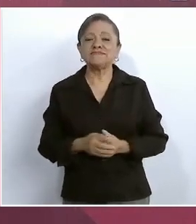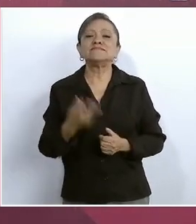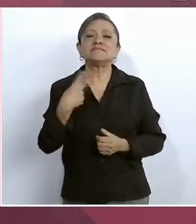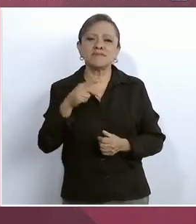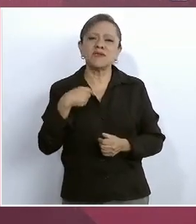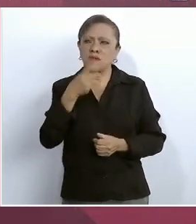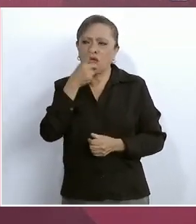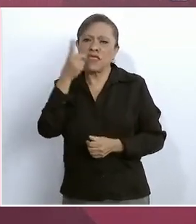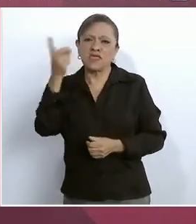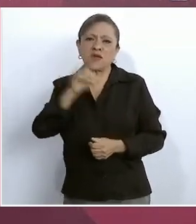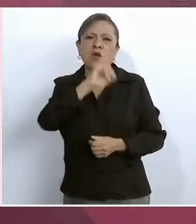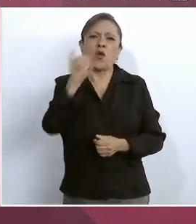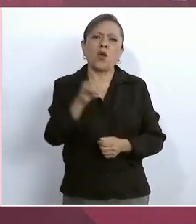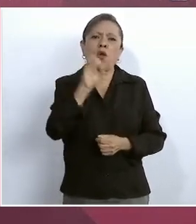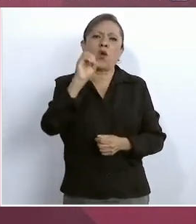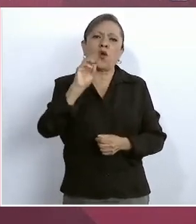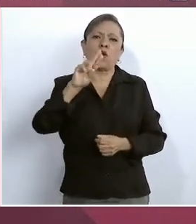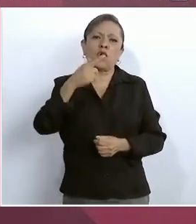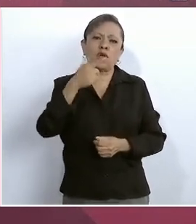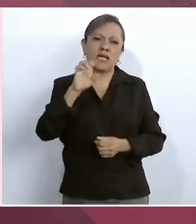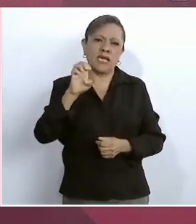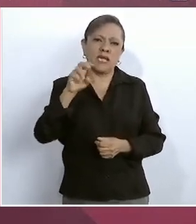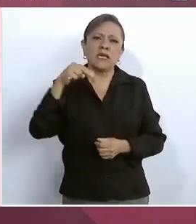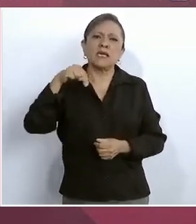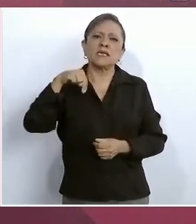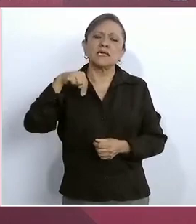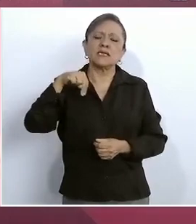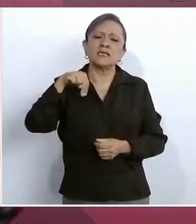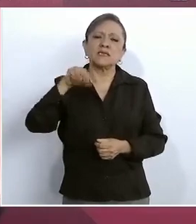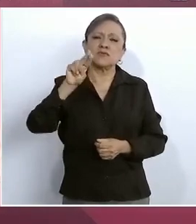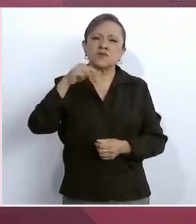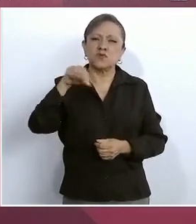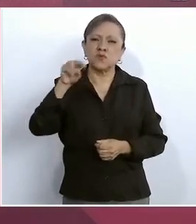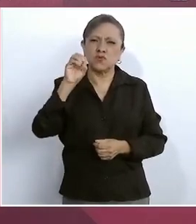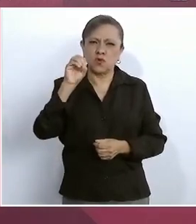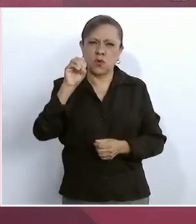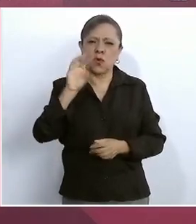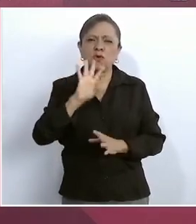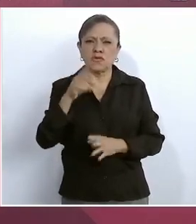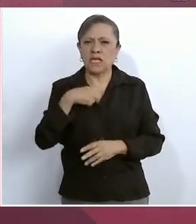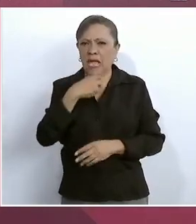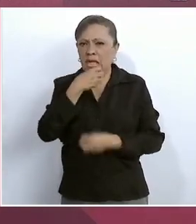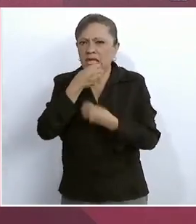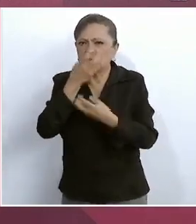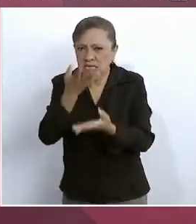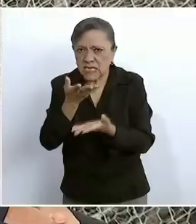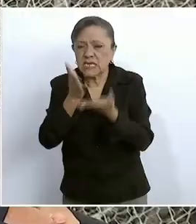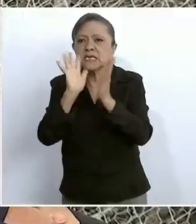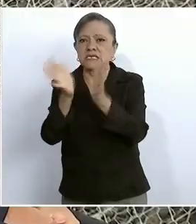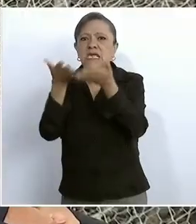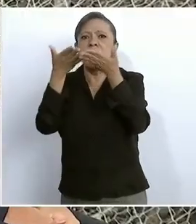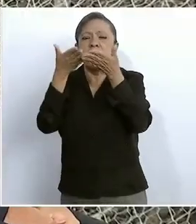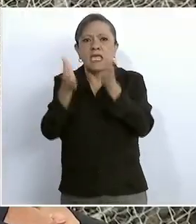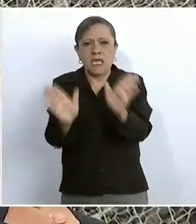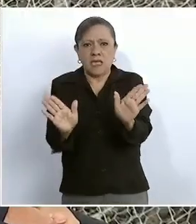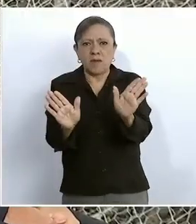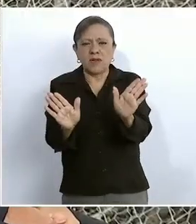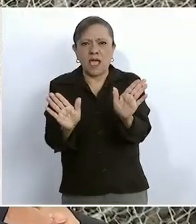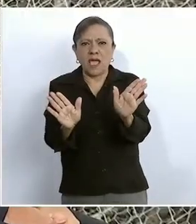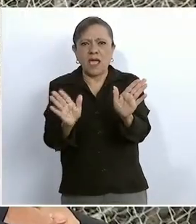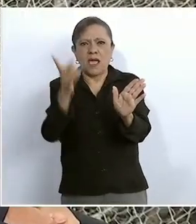maneras, como ya lo expresé, que se abra ya para el